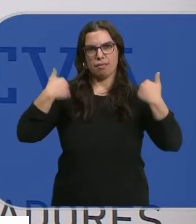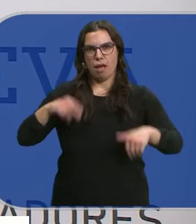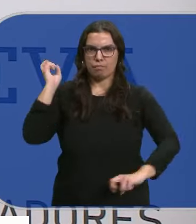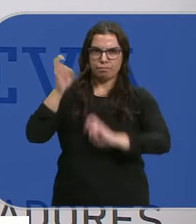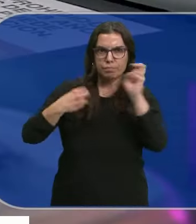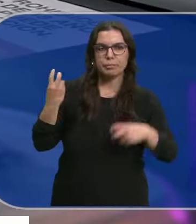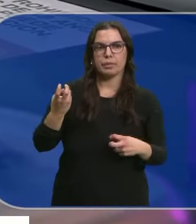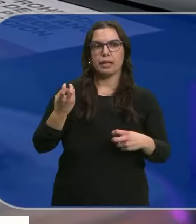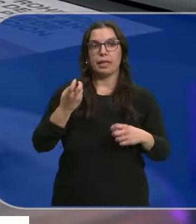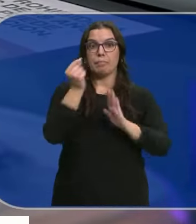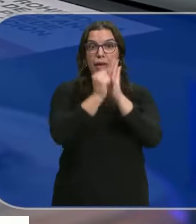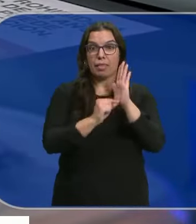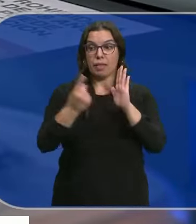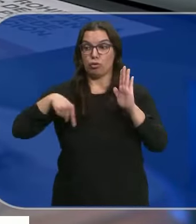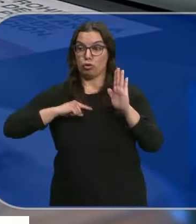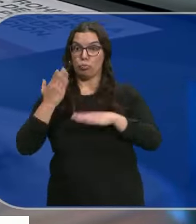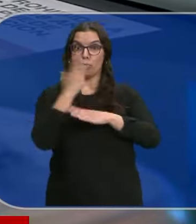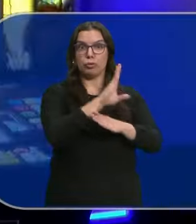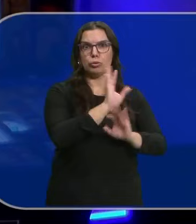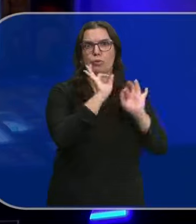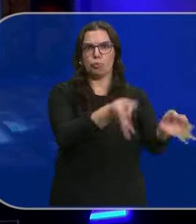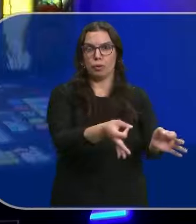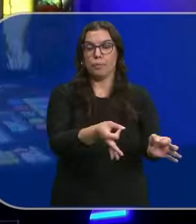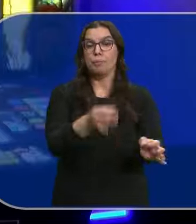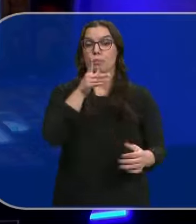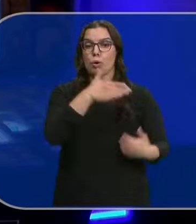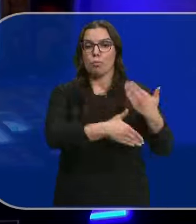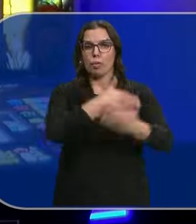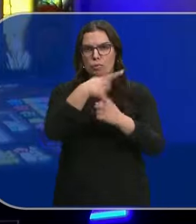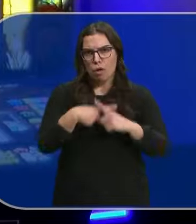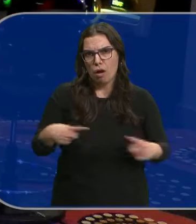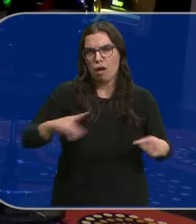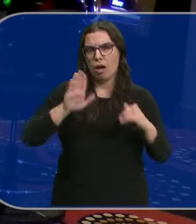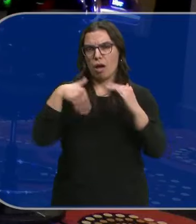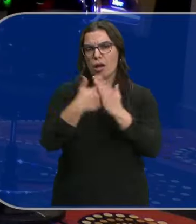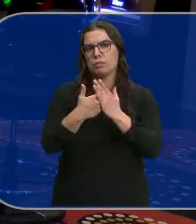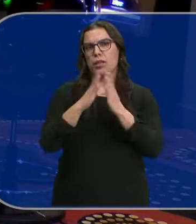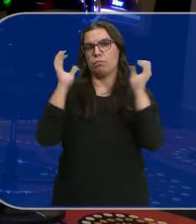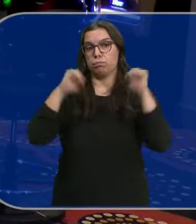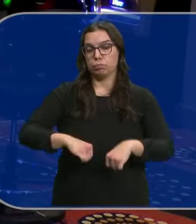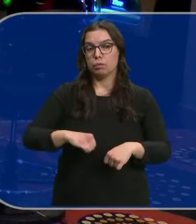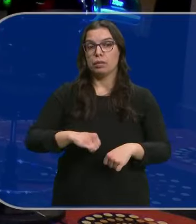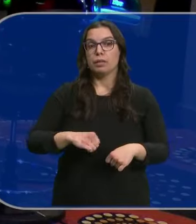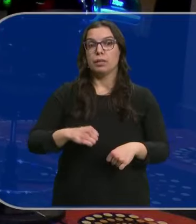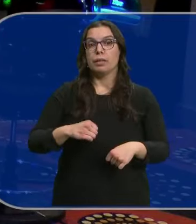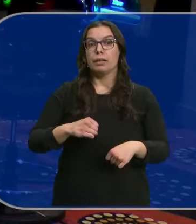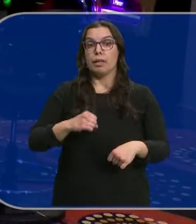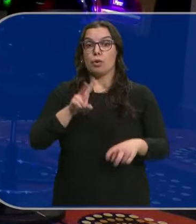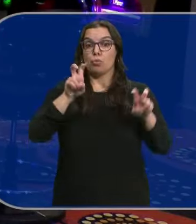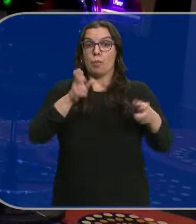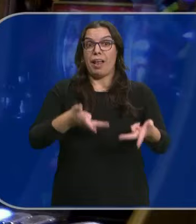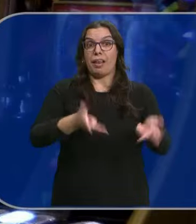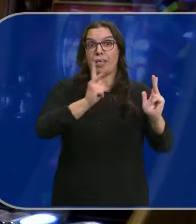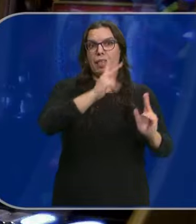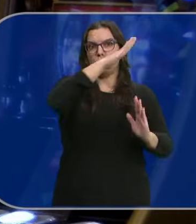que no se toquen mucho Las medidas Que nosotros hemos propuesto Porque este proceso Ha sido largo Hasta llegar al consenso Y mientras ha dejado suspendidas Las nuevas